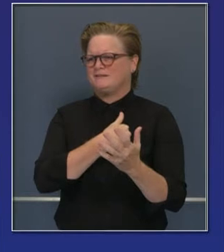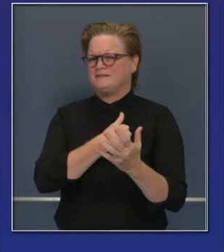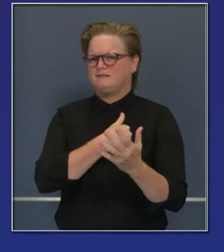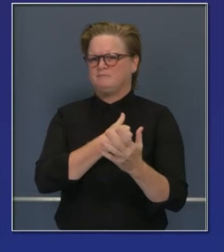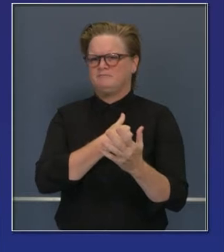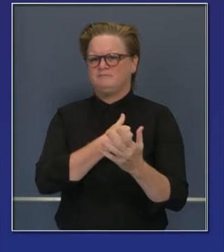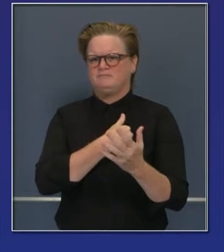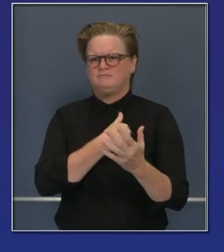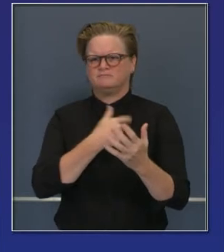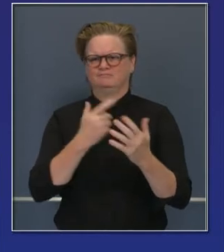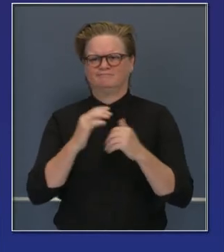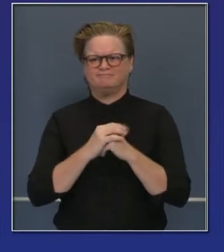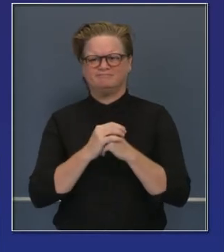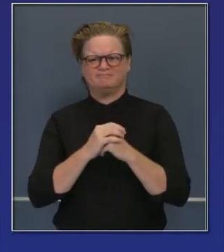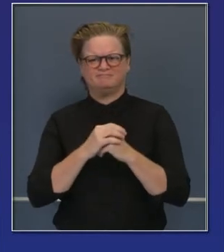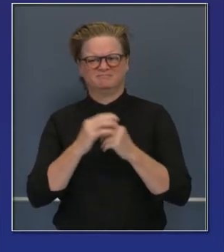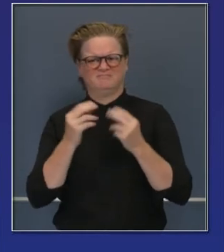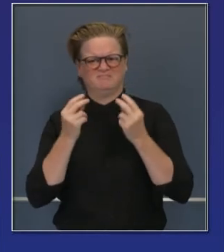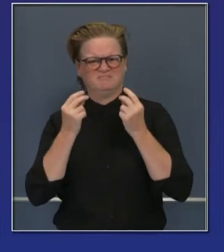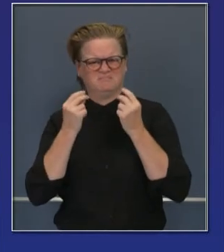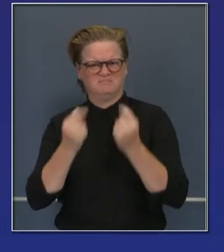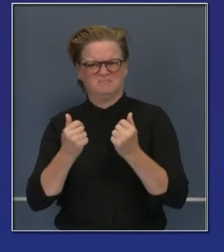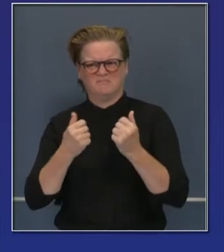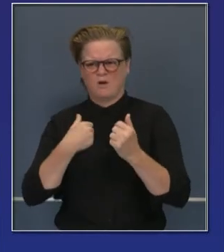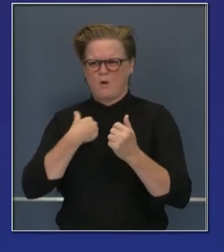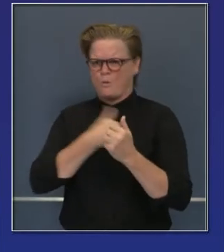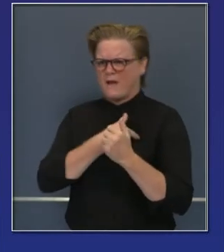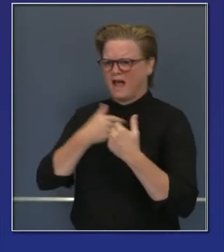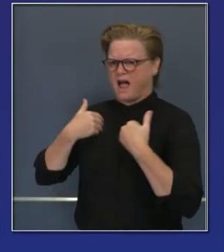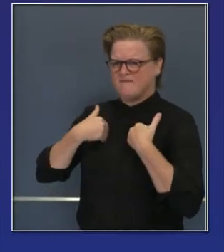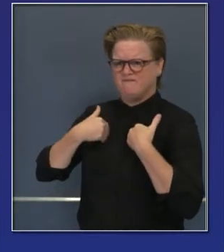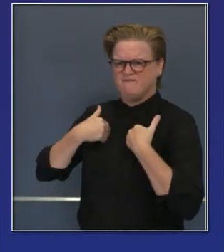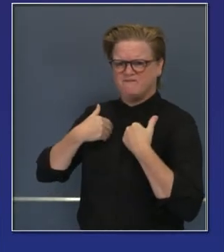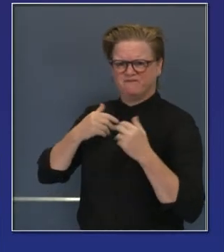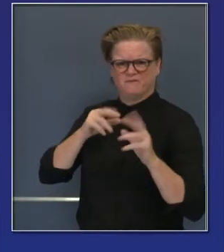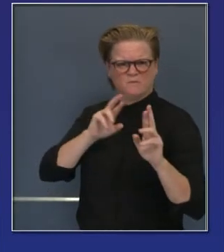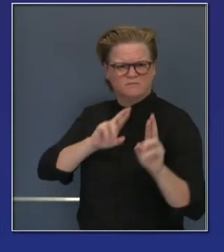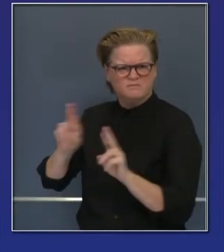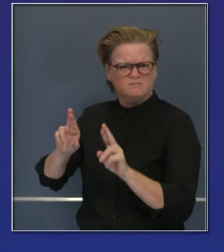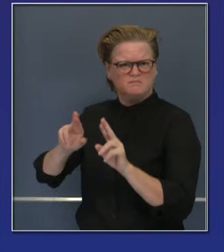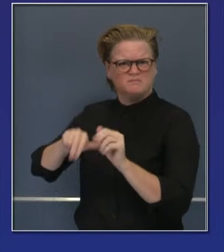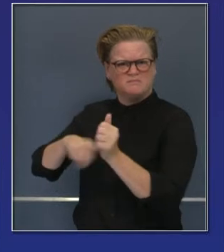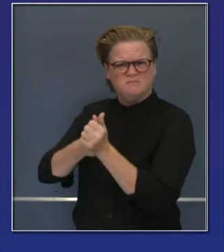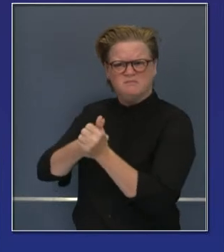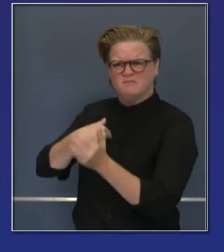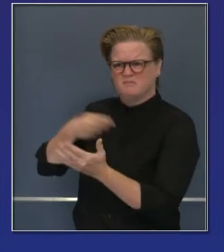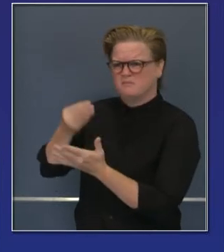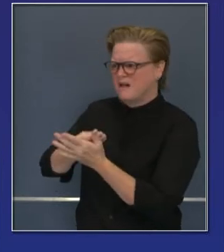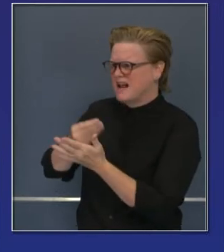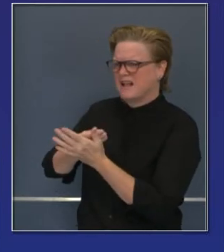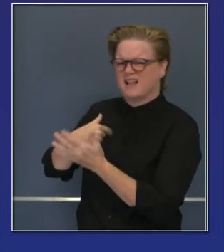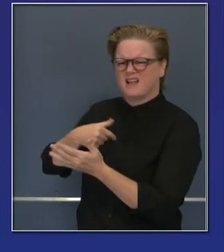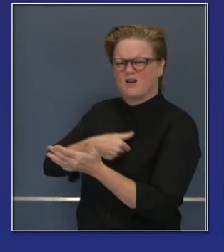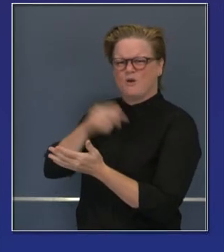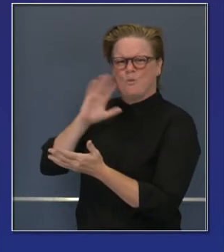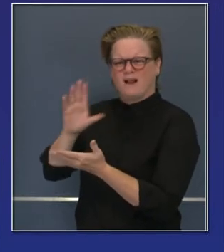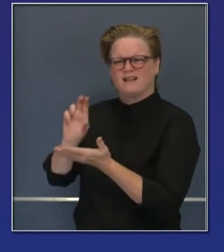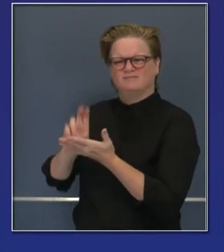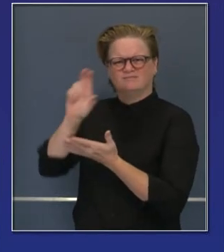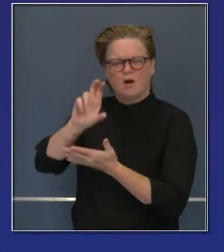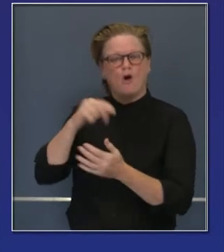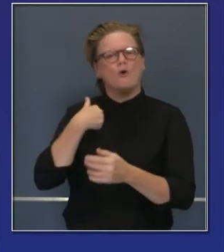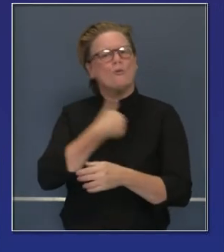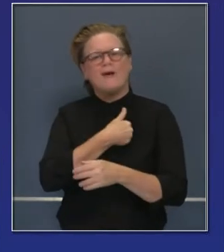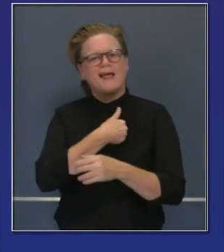Nosotros no estamos aguardando nada. Buscamos siempre la creatividad para salir adelante. Obviamente necesitamos